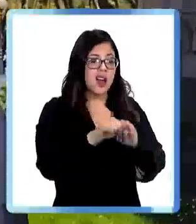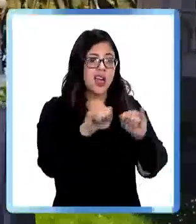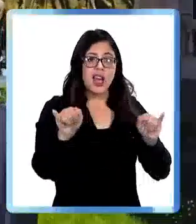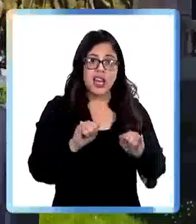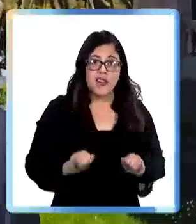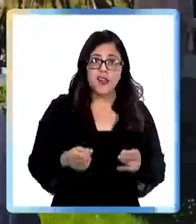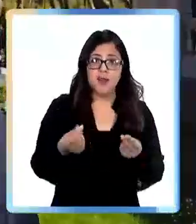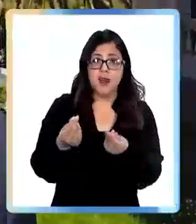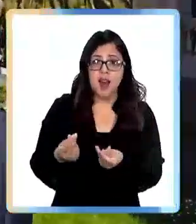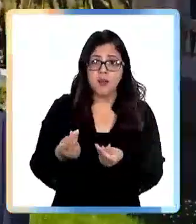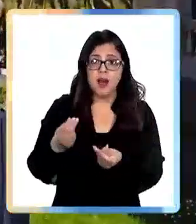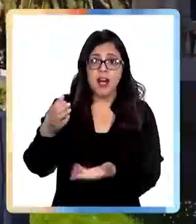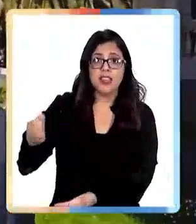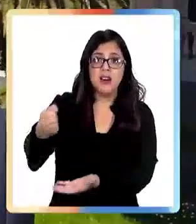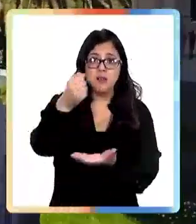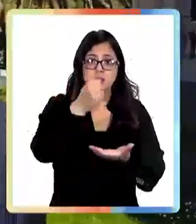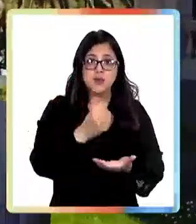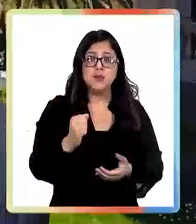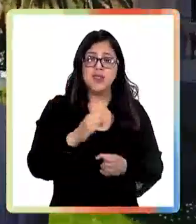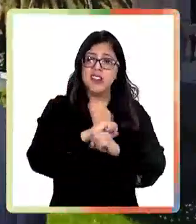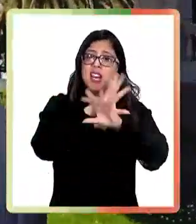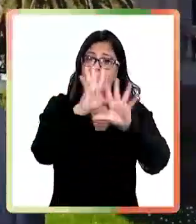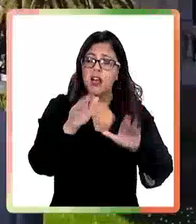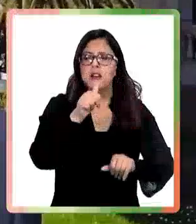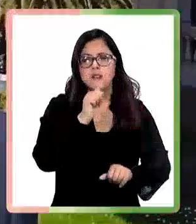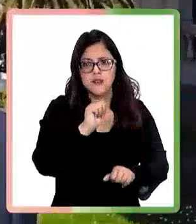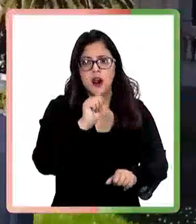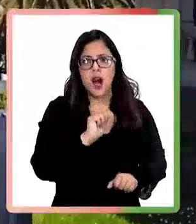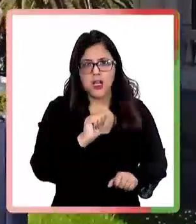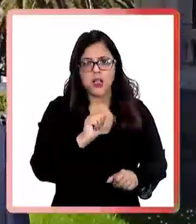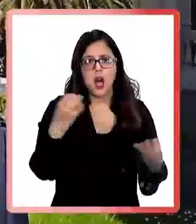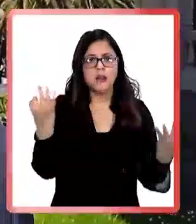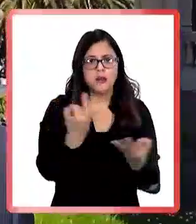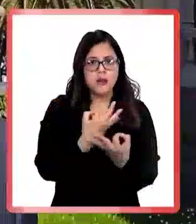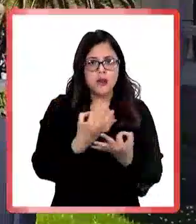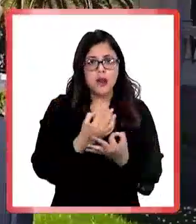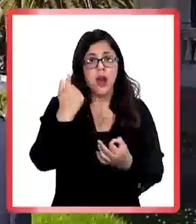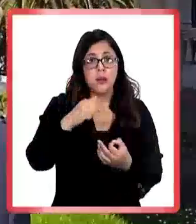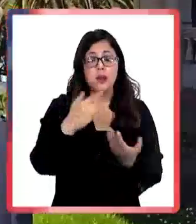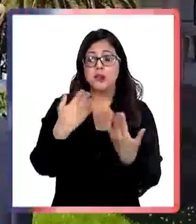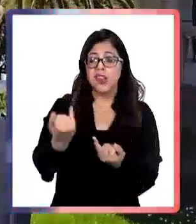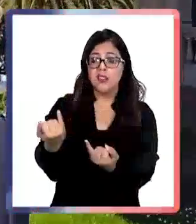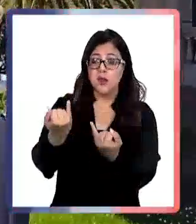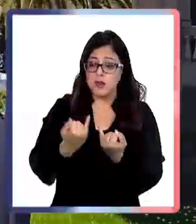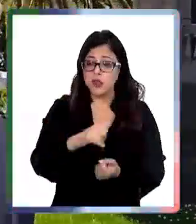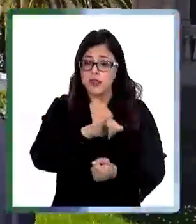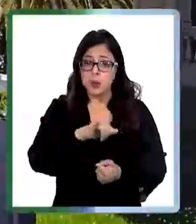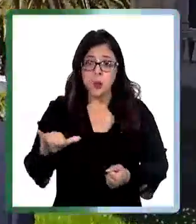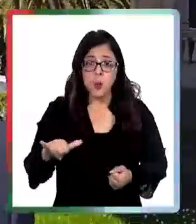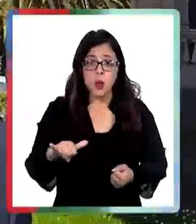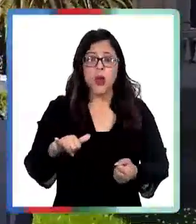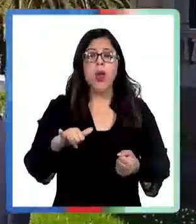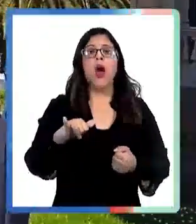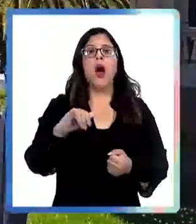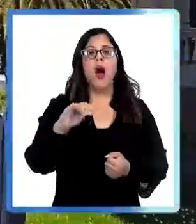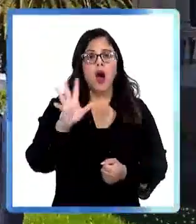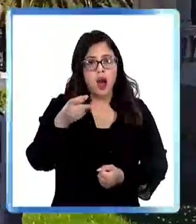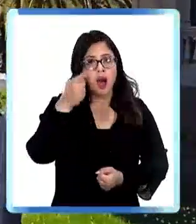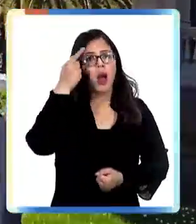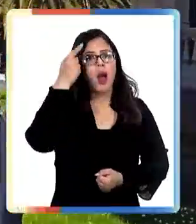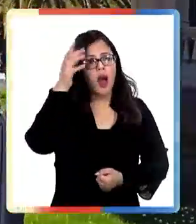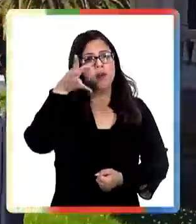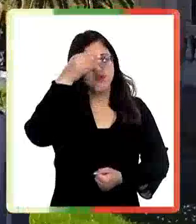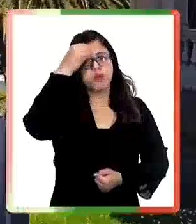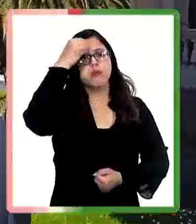llegar esos recursos no la tenemos muy clara todavía, pero obviamente cuando bajen la información podremos tener más conocimiento,